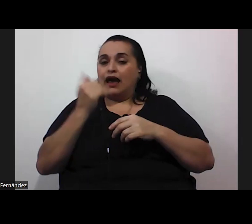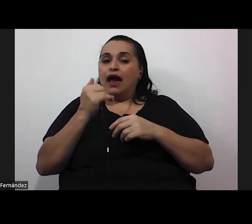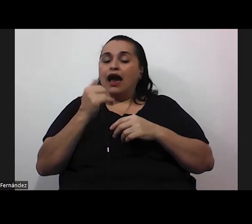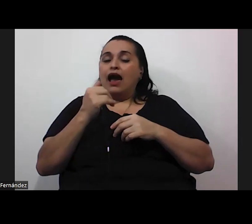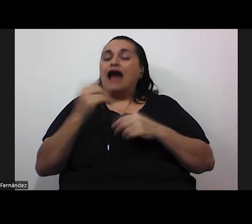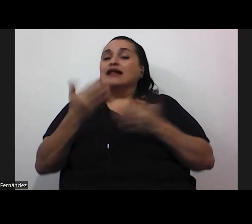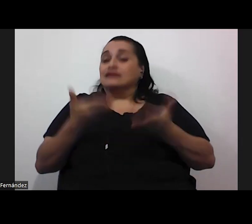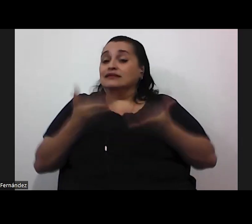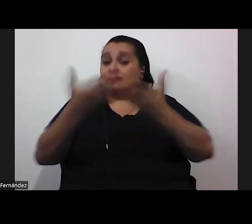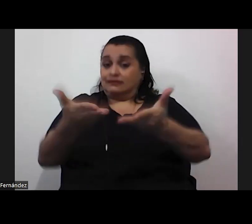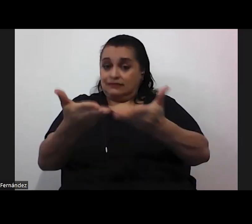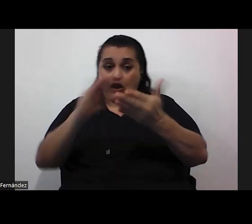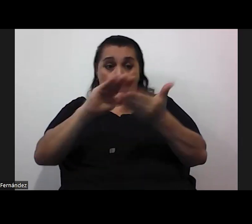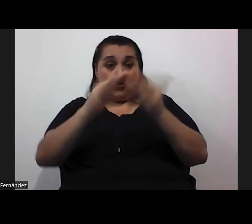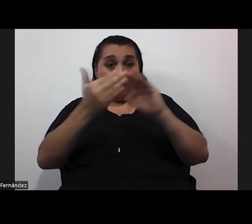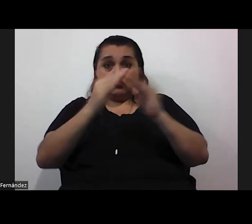educativa